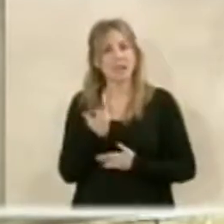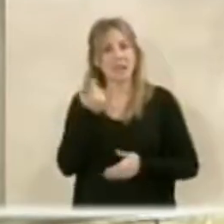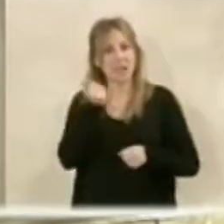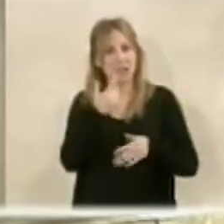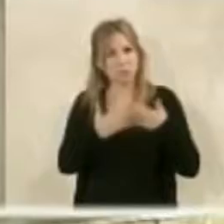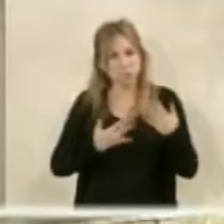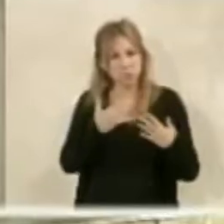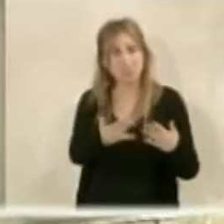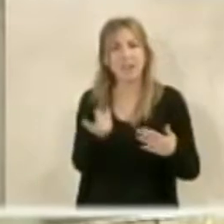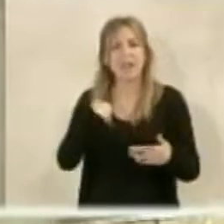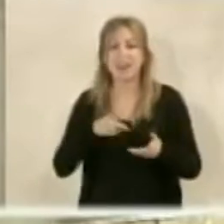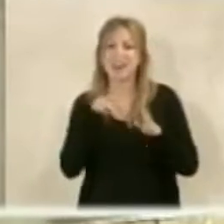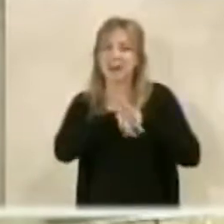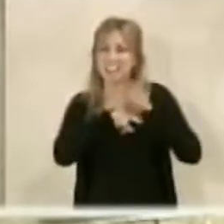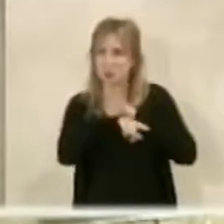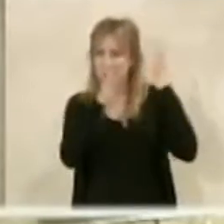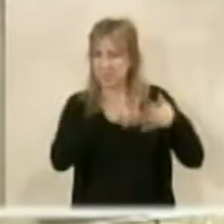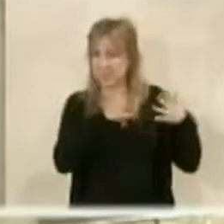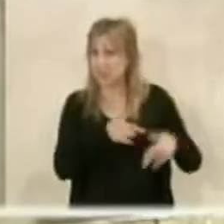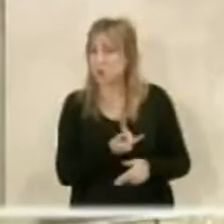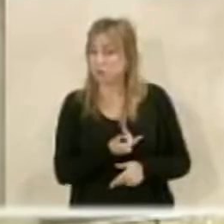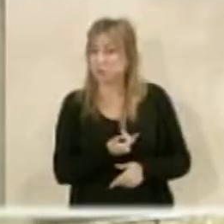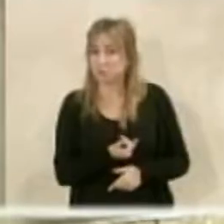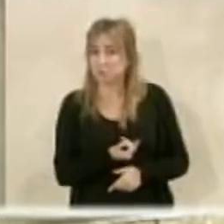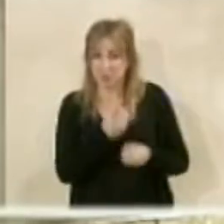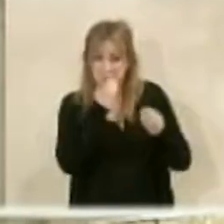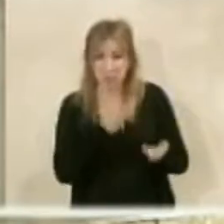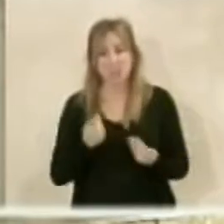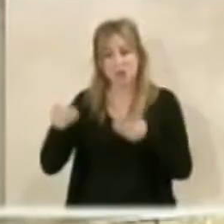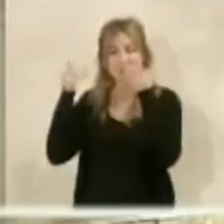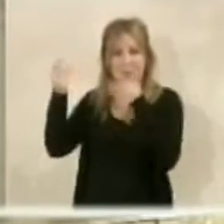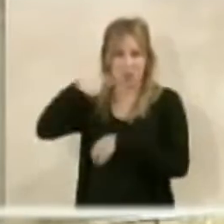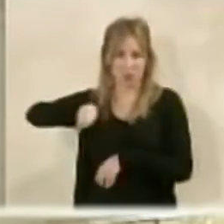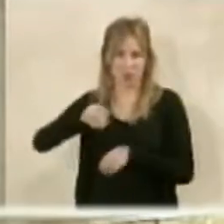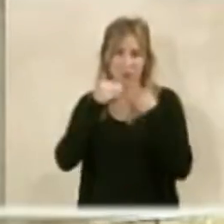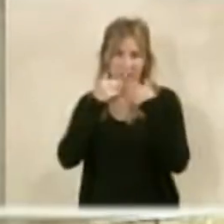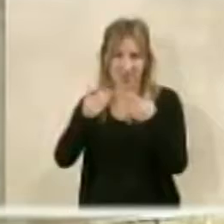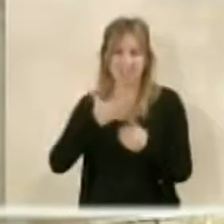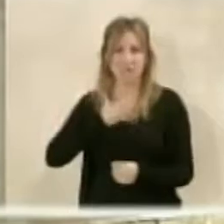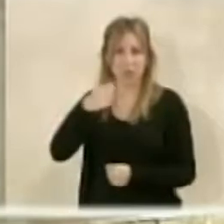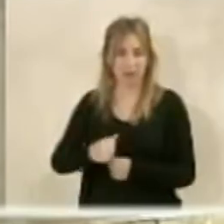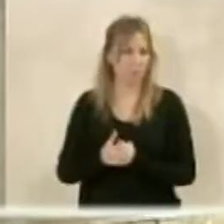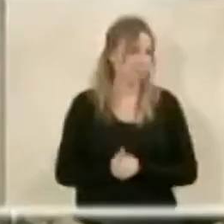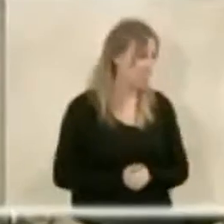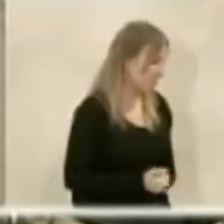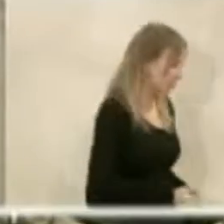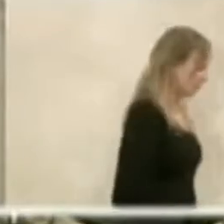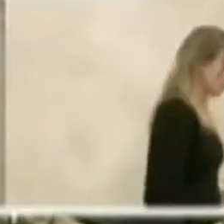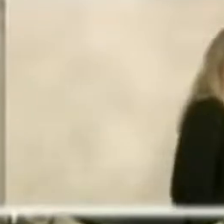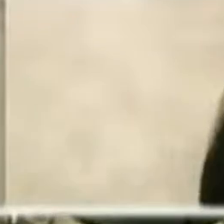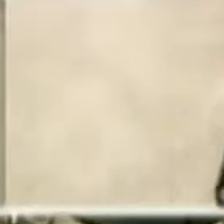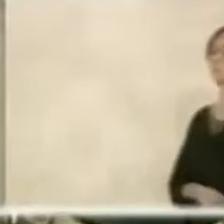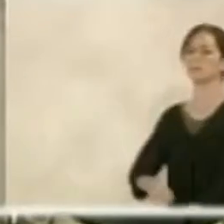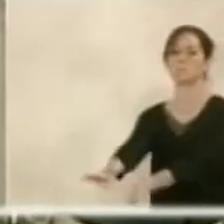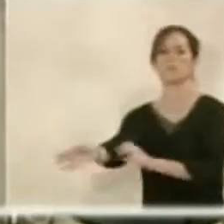lo que son los trámites administrativos, cosa que de verdad que nos felicitamos. Muchas gracias, señor alcalde. Muchas gracias, señor